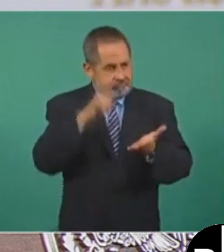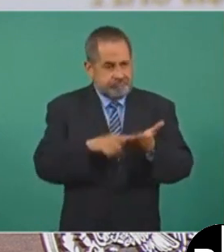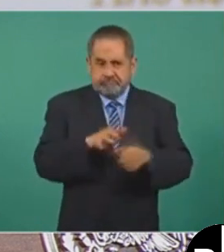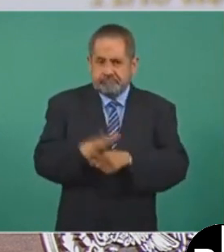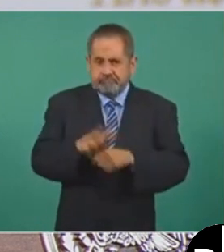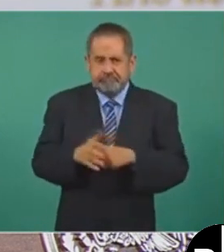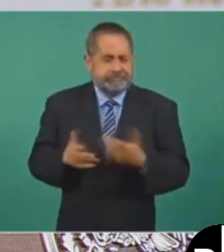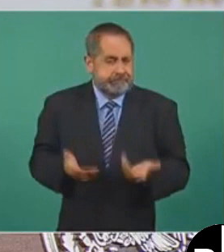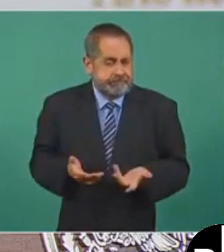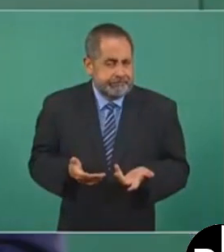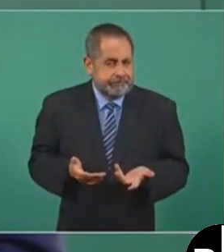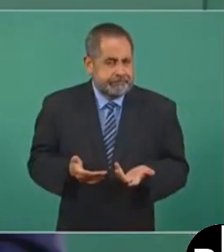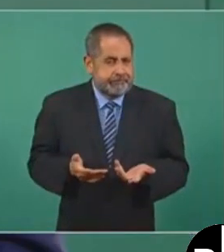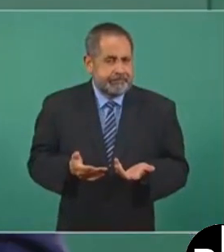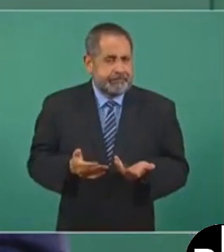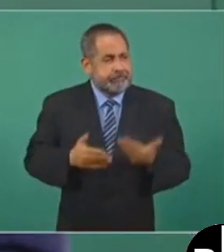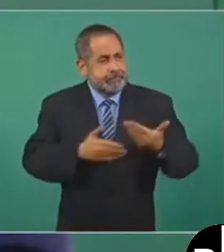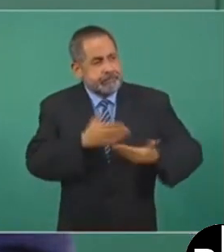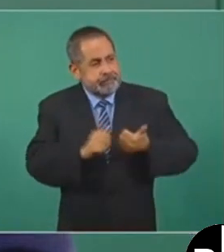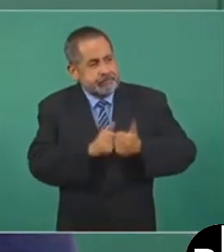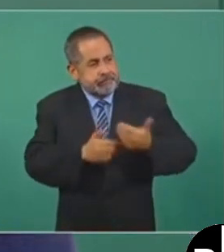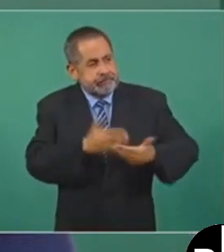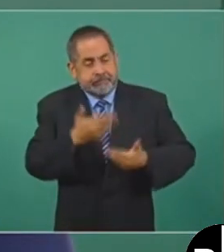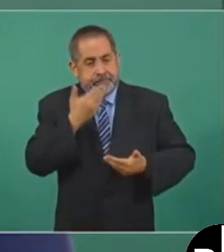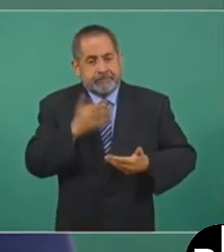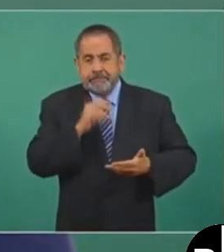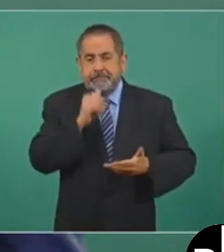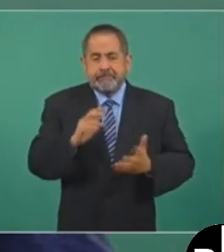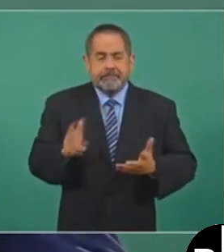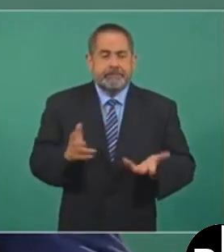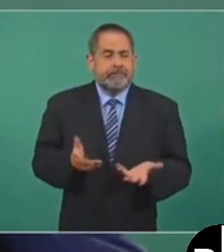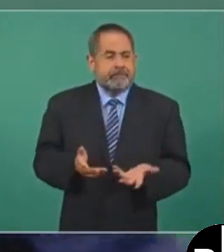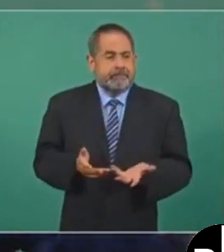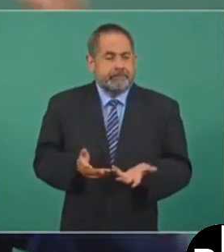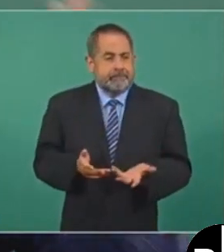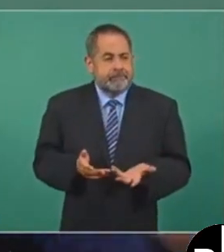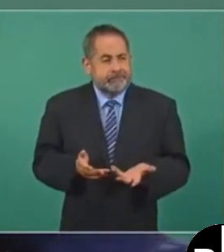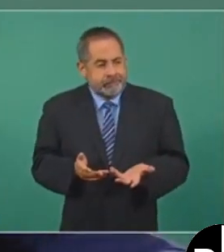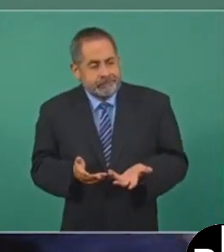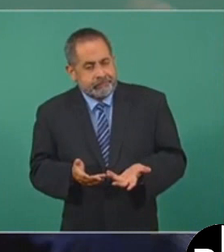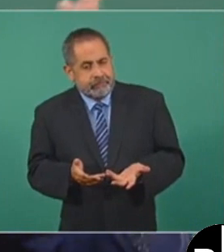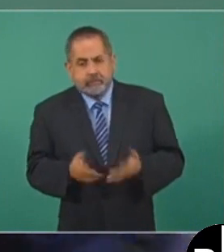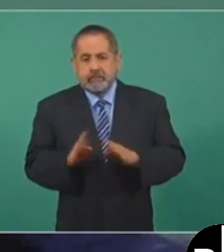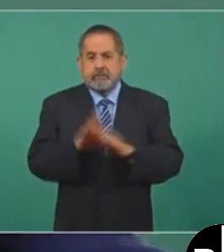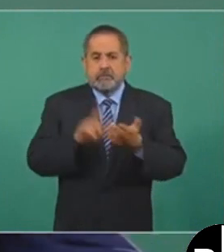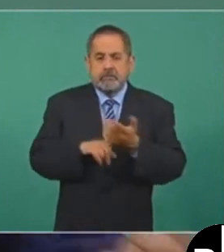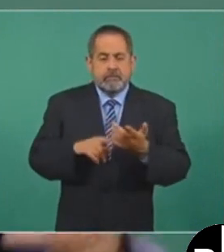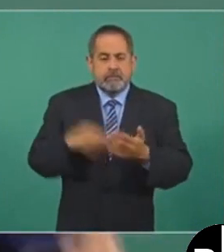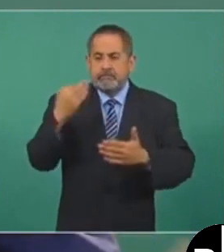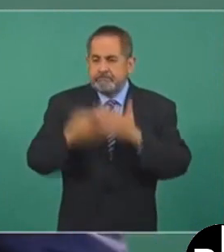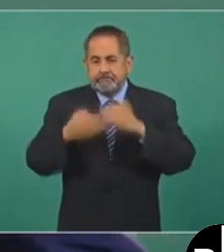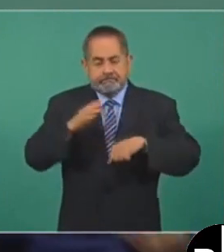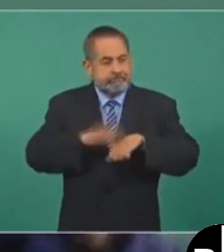avanzan más porque no hay señal